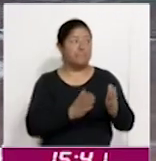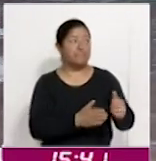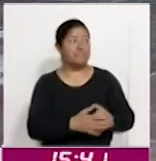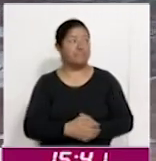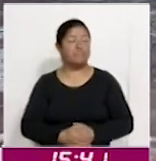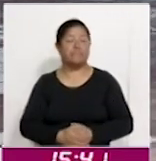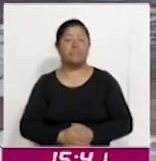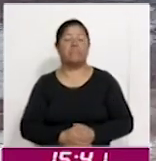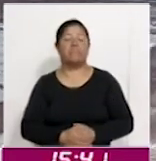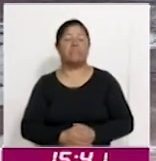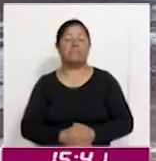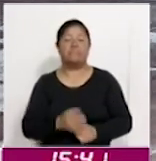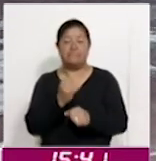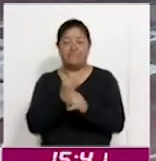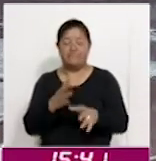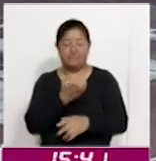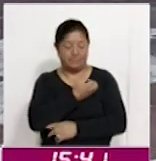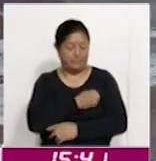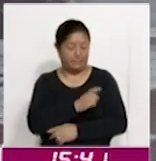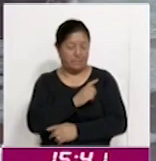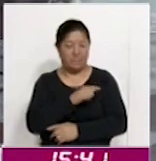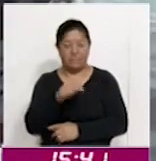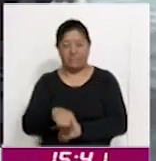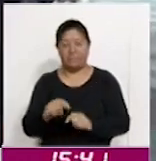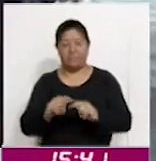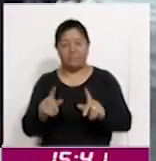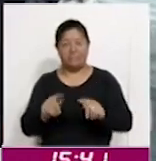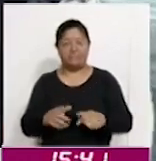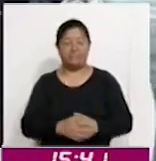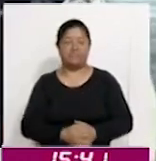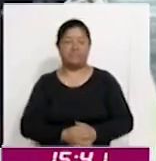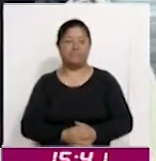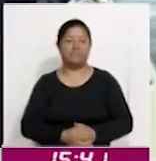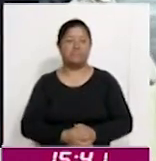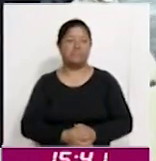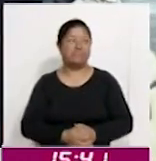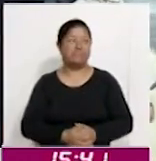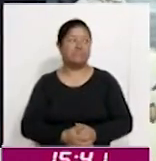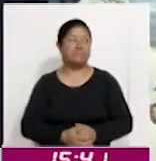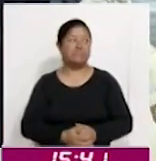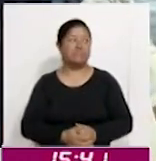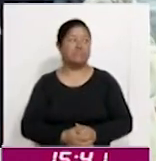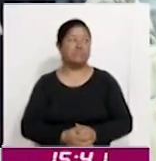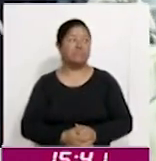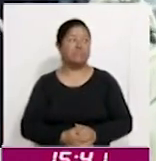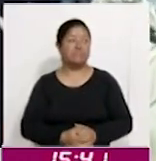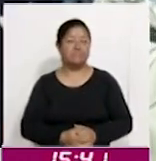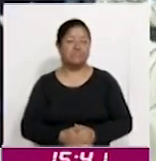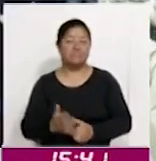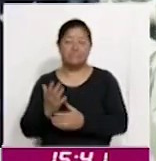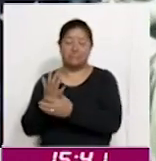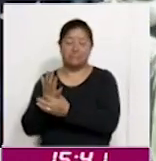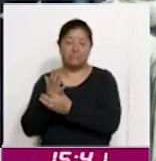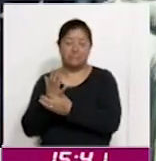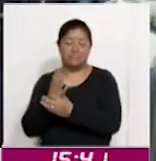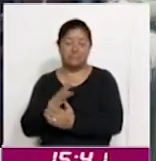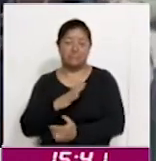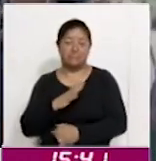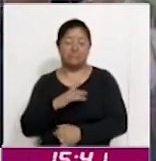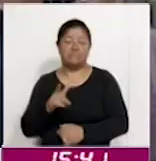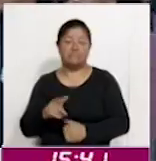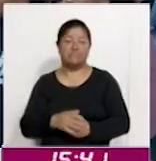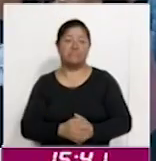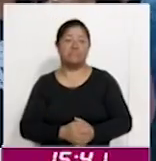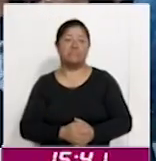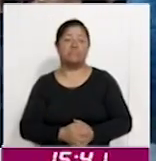salud en Tlaxcala, nos dice que hay un sondeo de